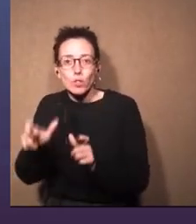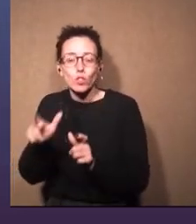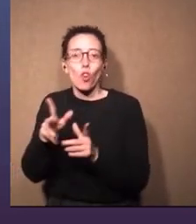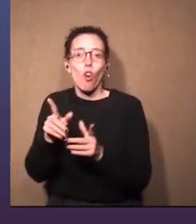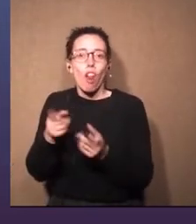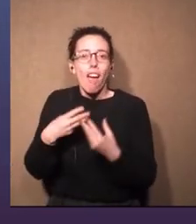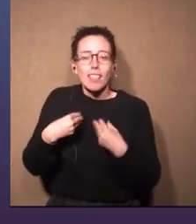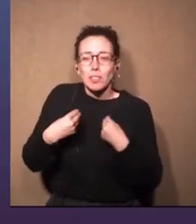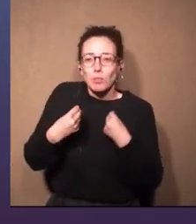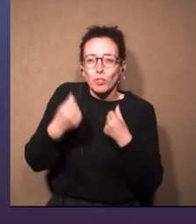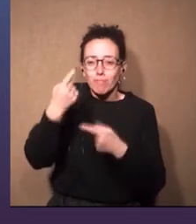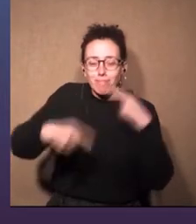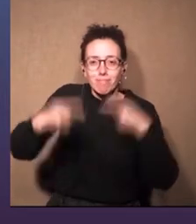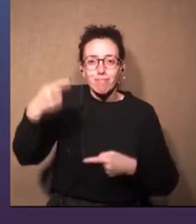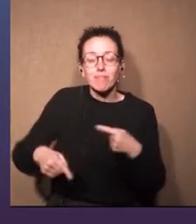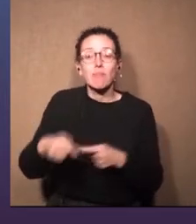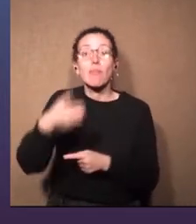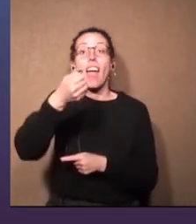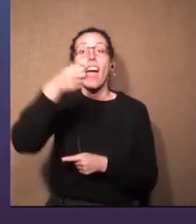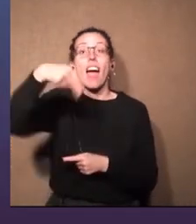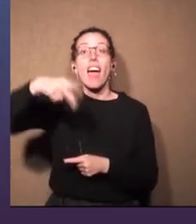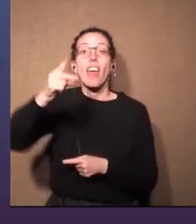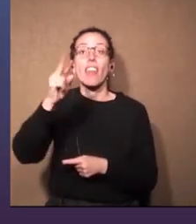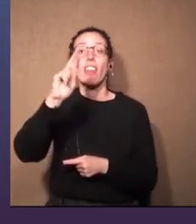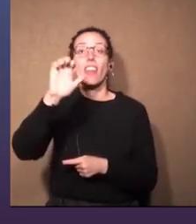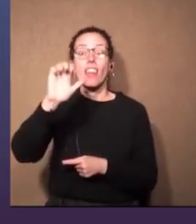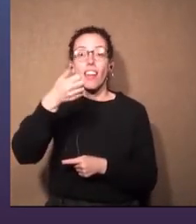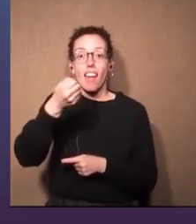como decía Javier, ¿no? Andrea. Claro.